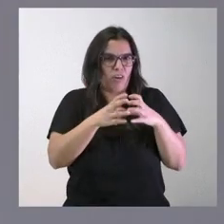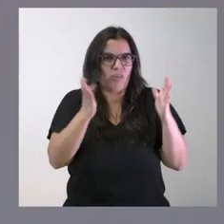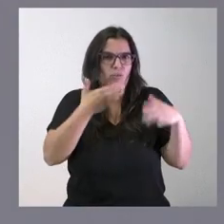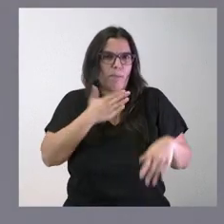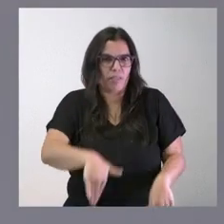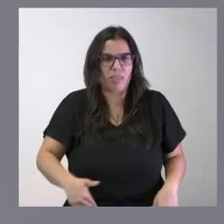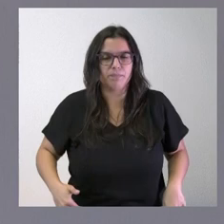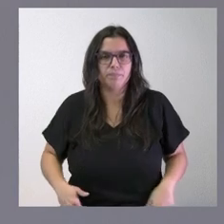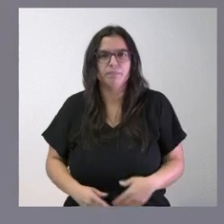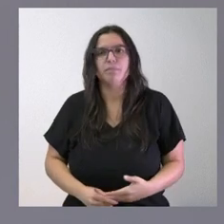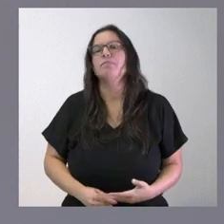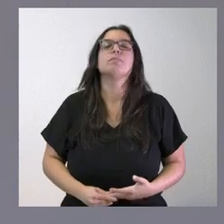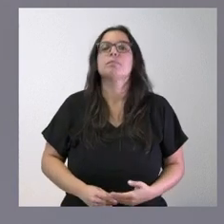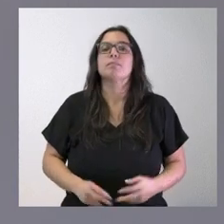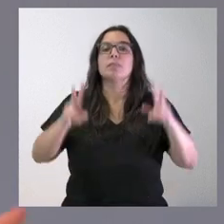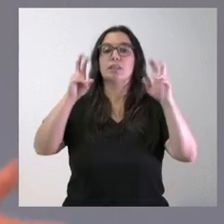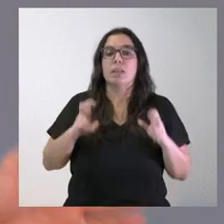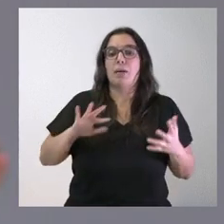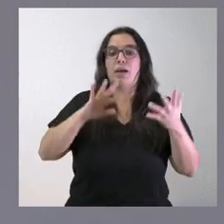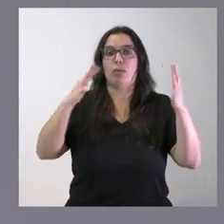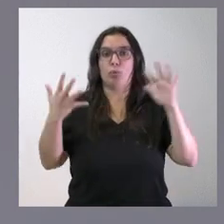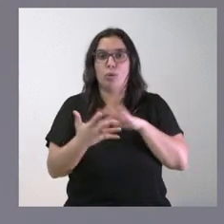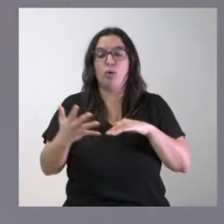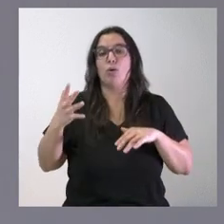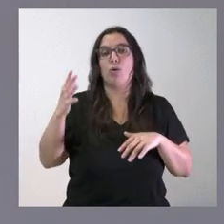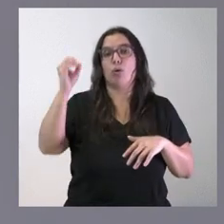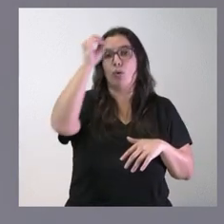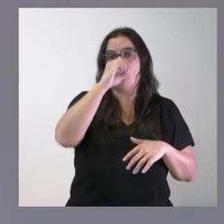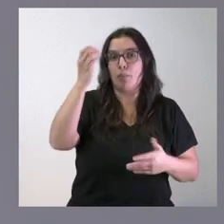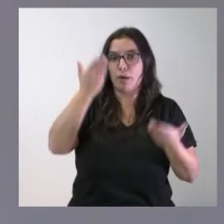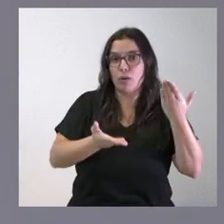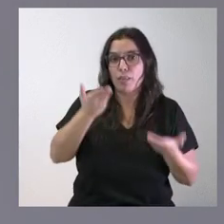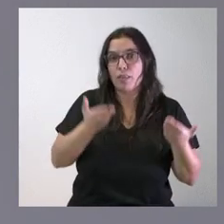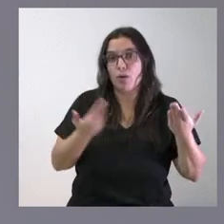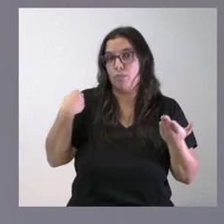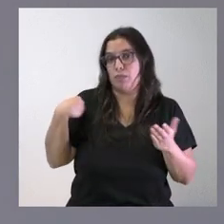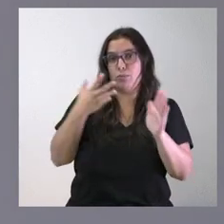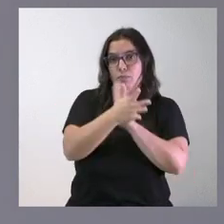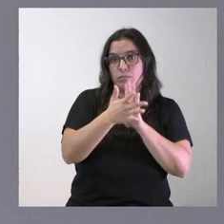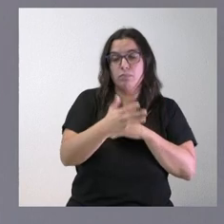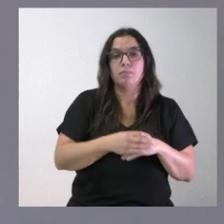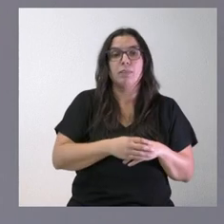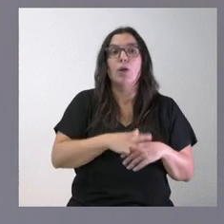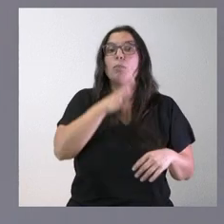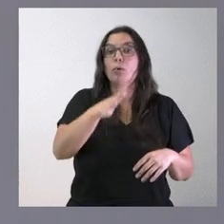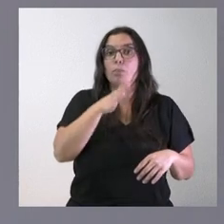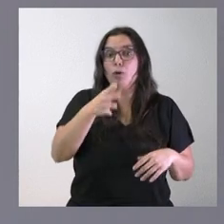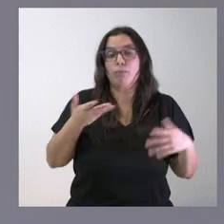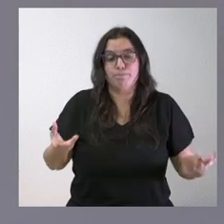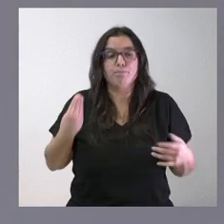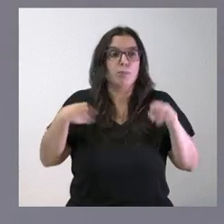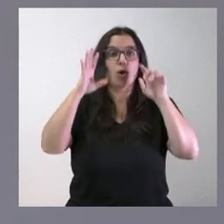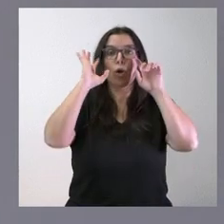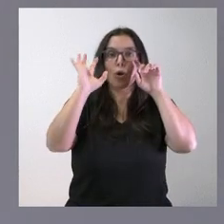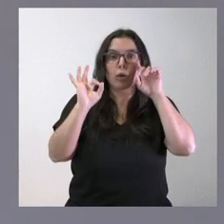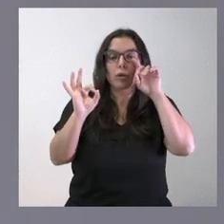sobre esta evolución y la valoración es la que le he descrito ¿cuáles son las causas? usted establece pues lógicamente